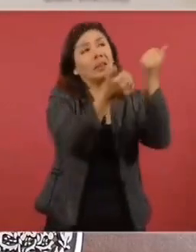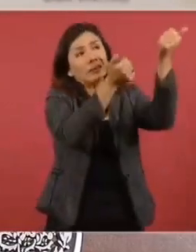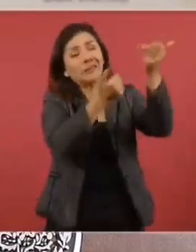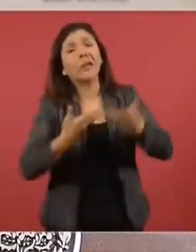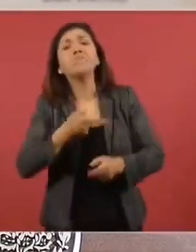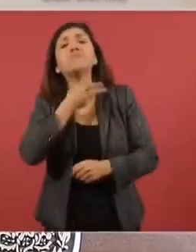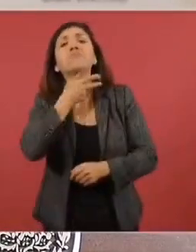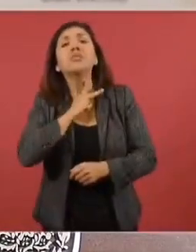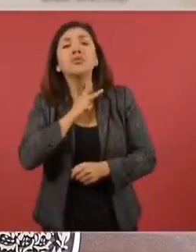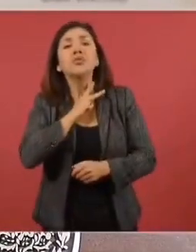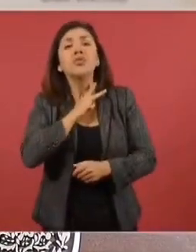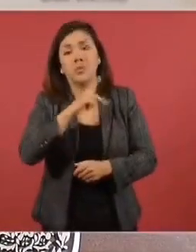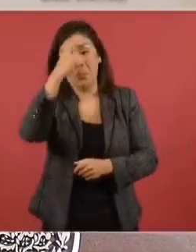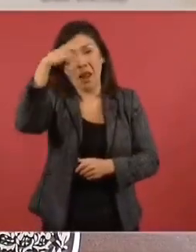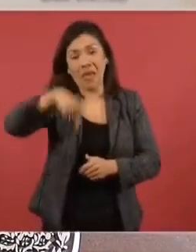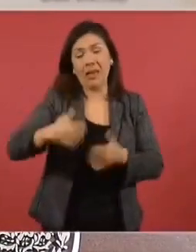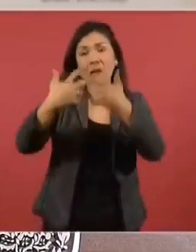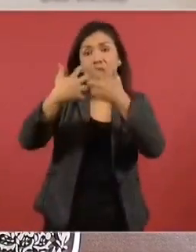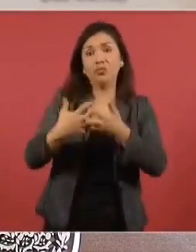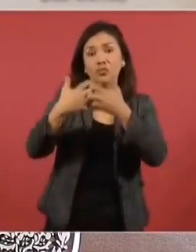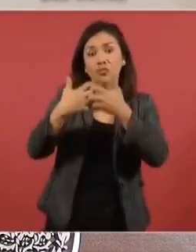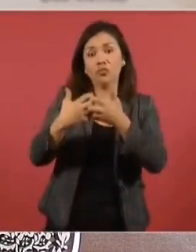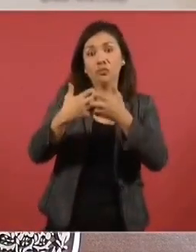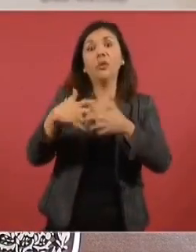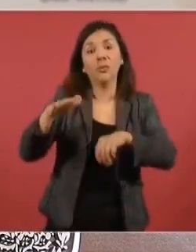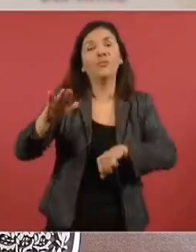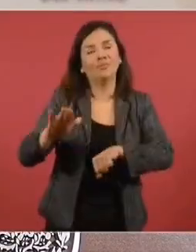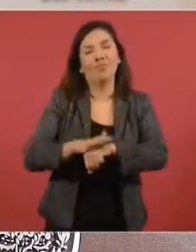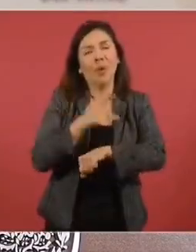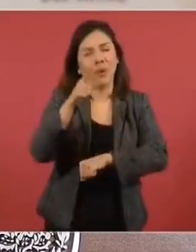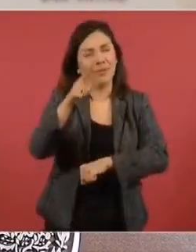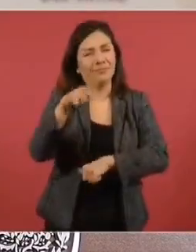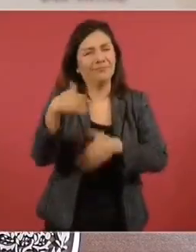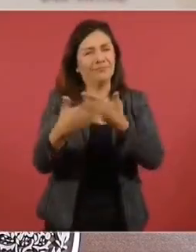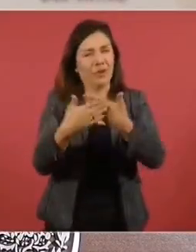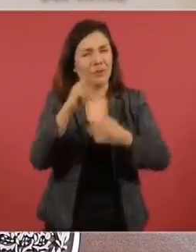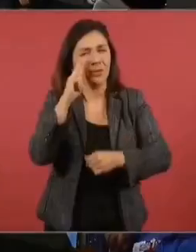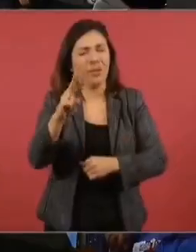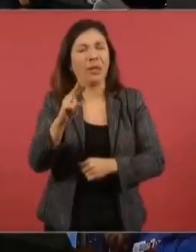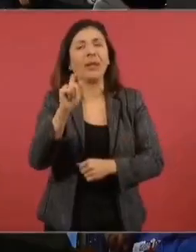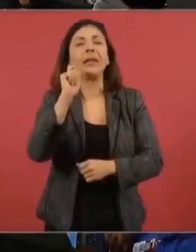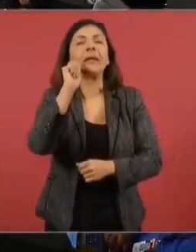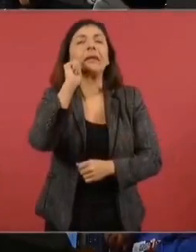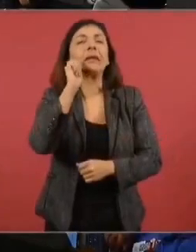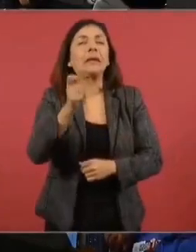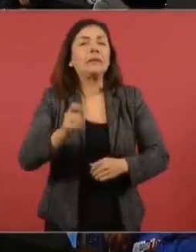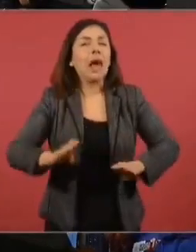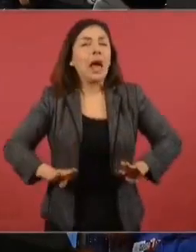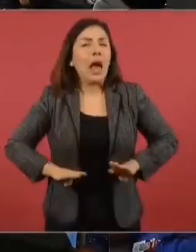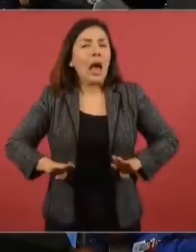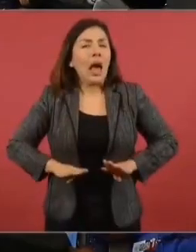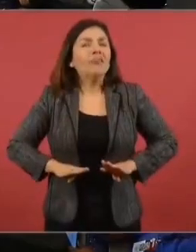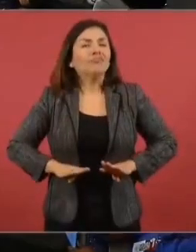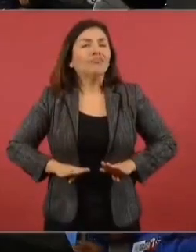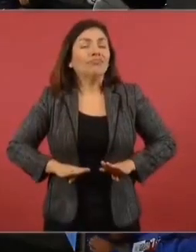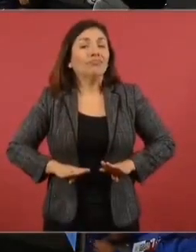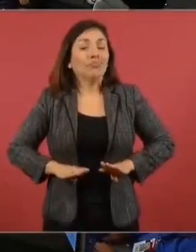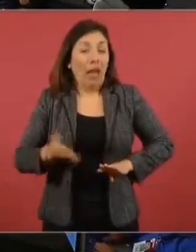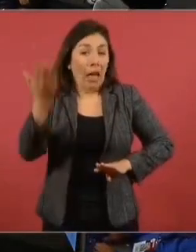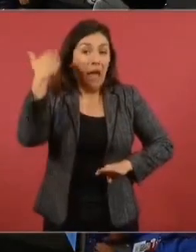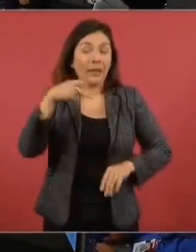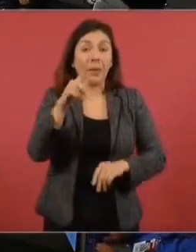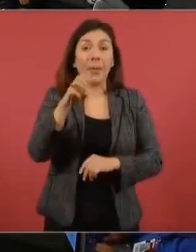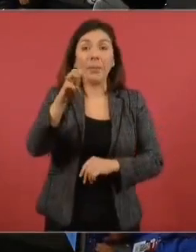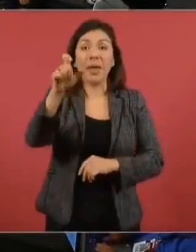porque van a ver en qué situación no se dejaron